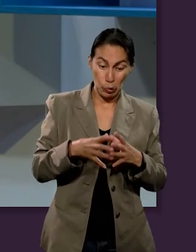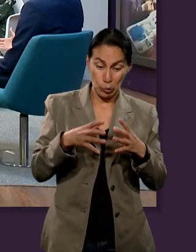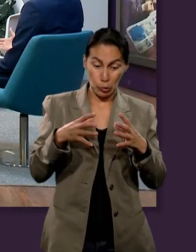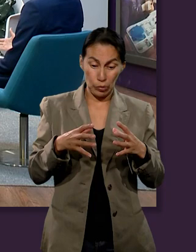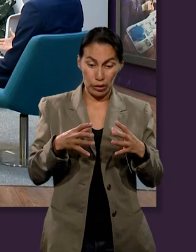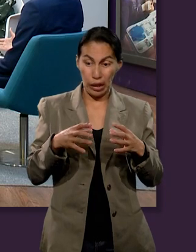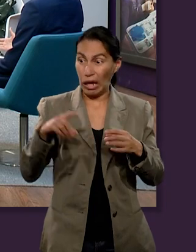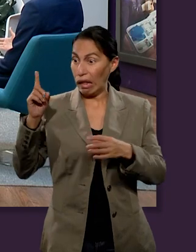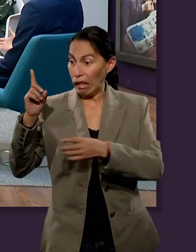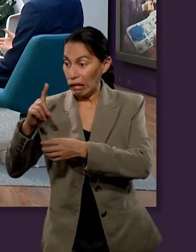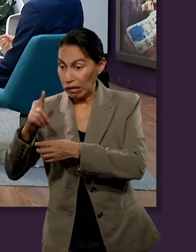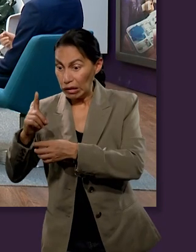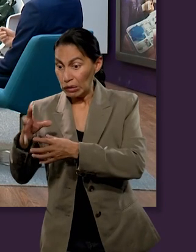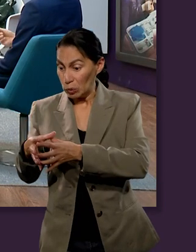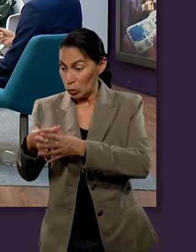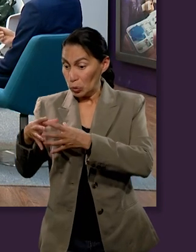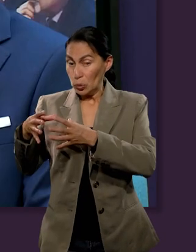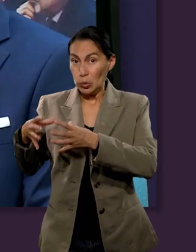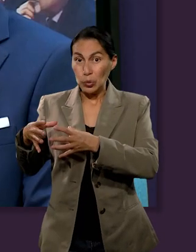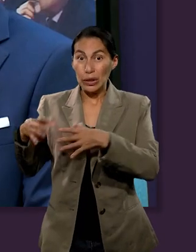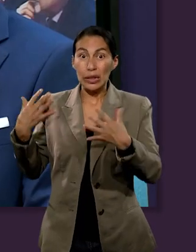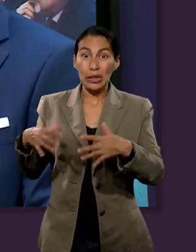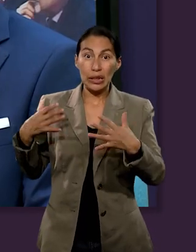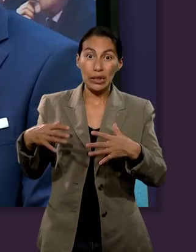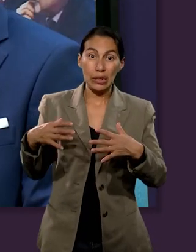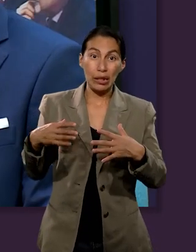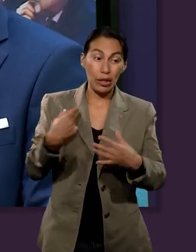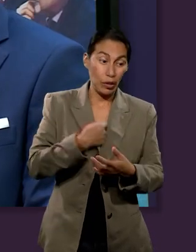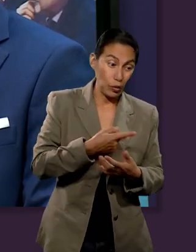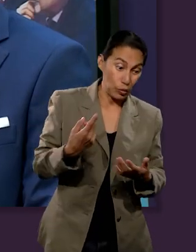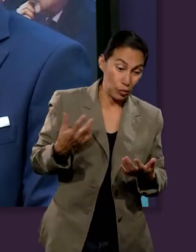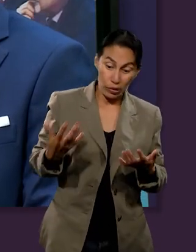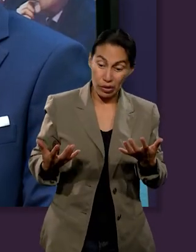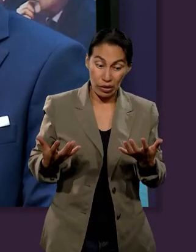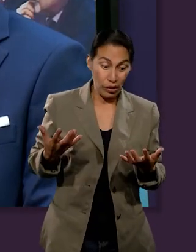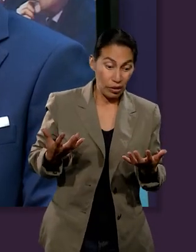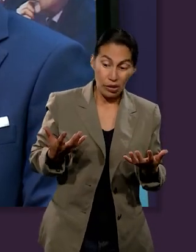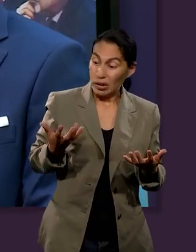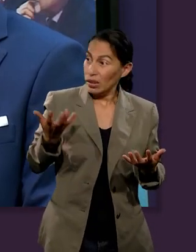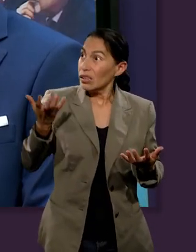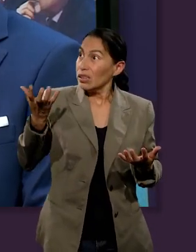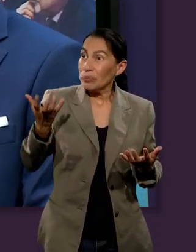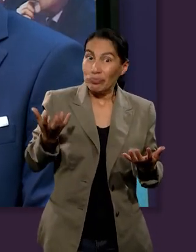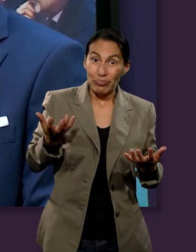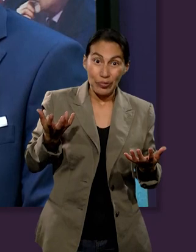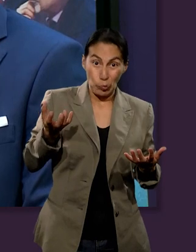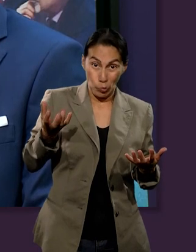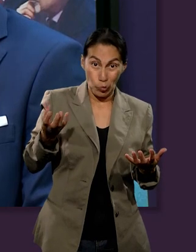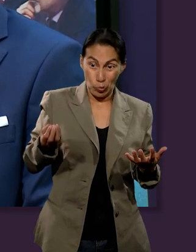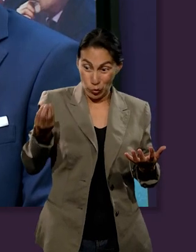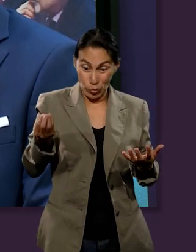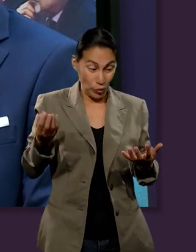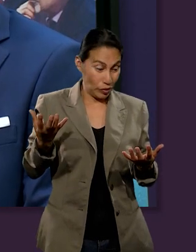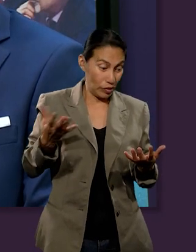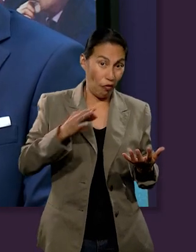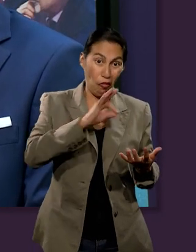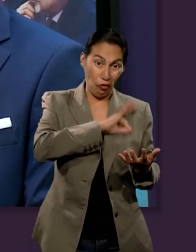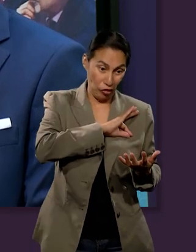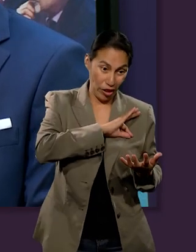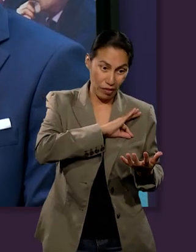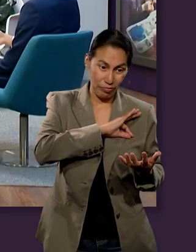Y uno dice, y el diezmo pues es bastante también. Y eso requirió fe para poder